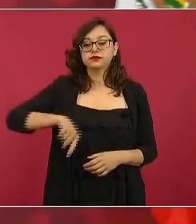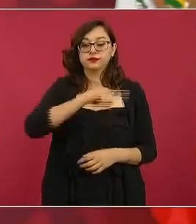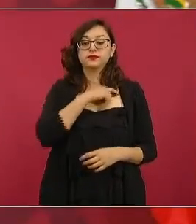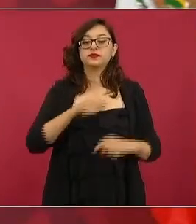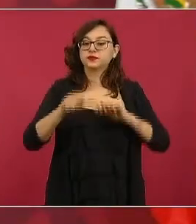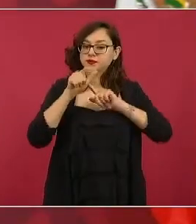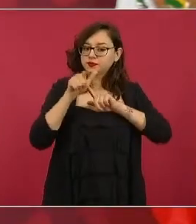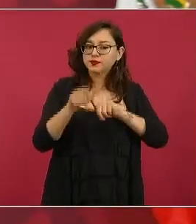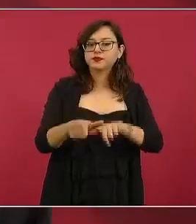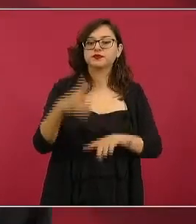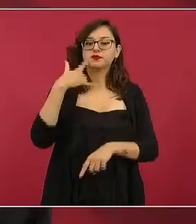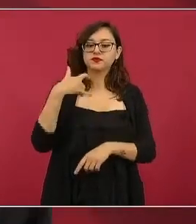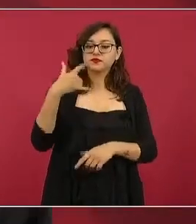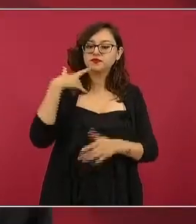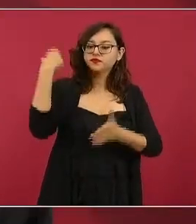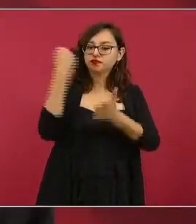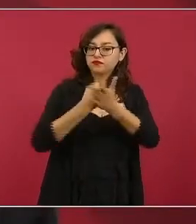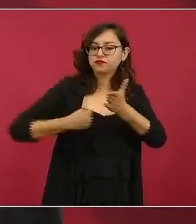constantemente